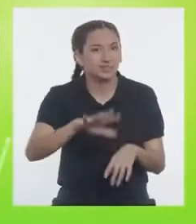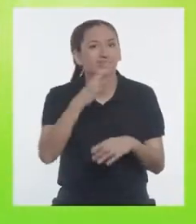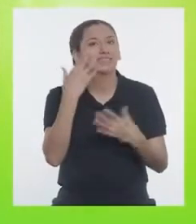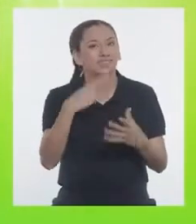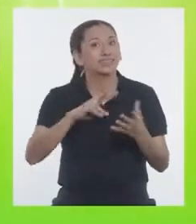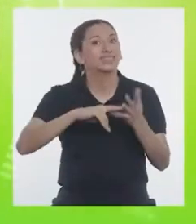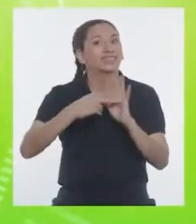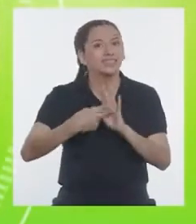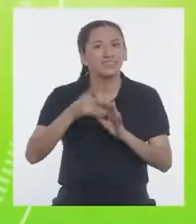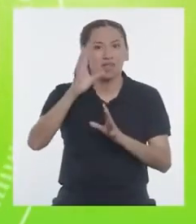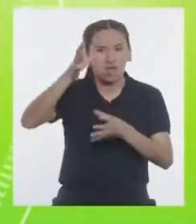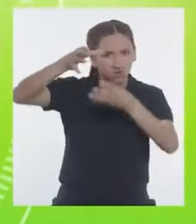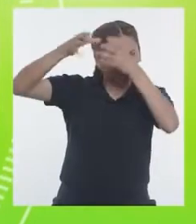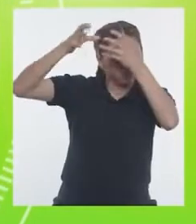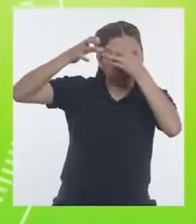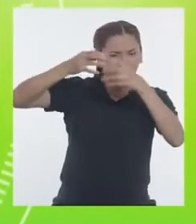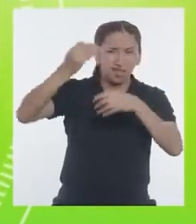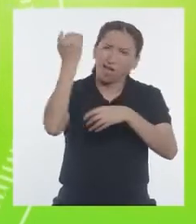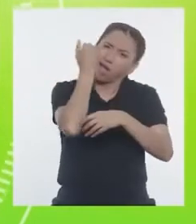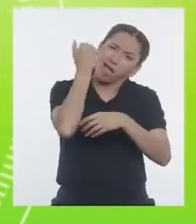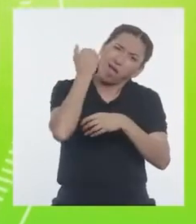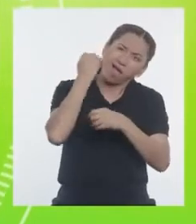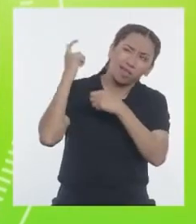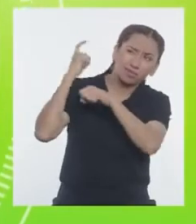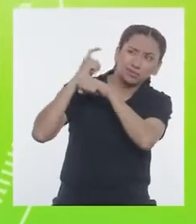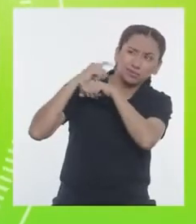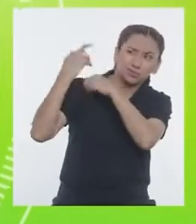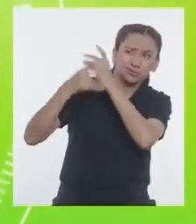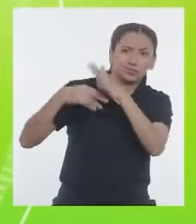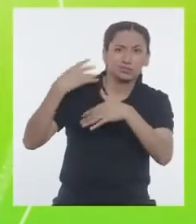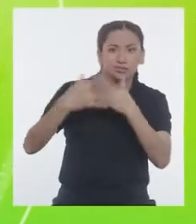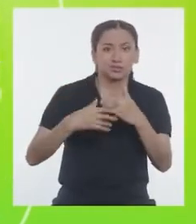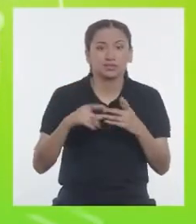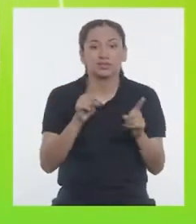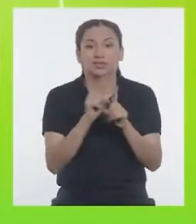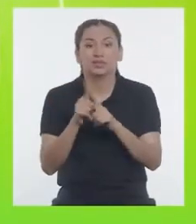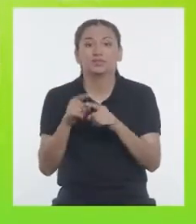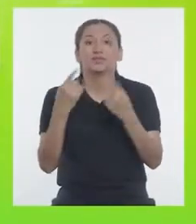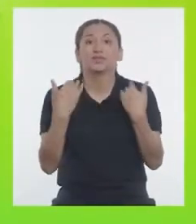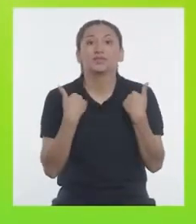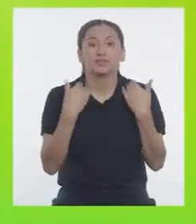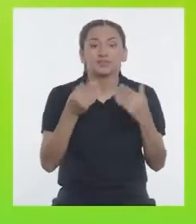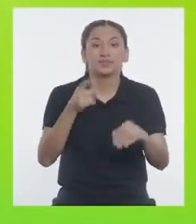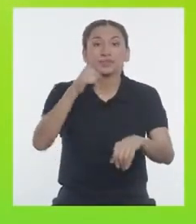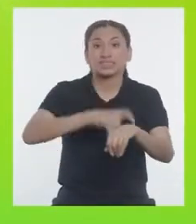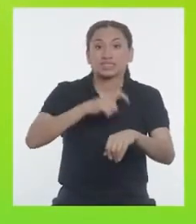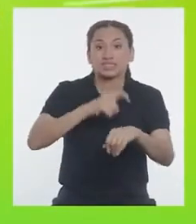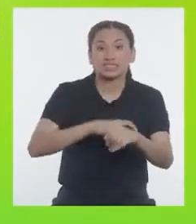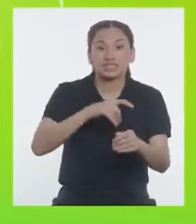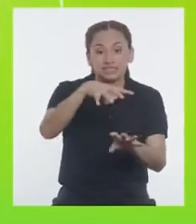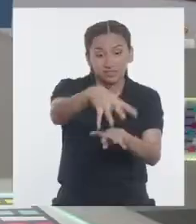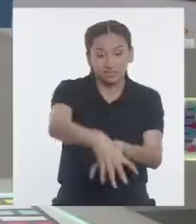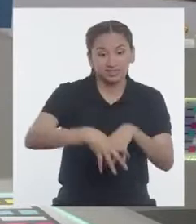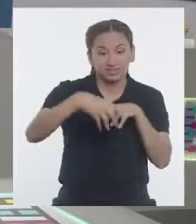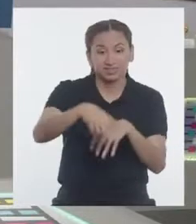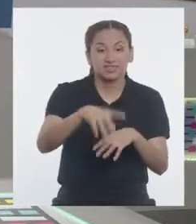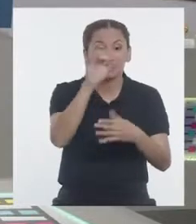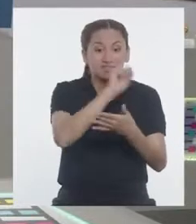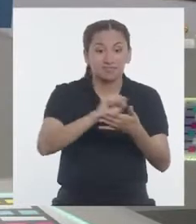y una de las cosas que hacen en mi comunidad es sembrar diferentes cultivos en el mismo terreno, pero en diferentes épocas del año.